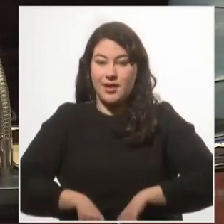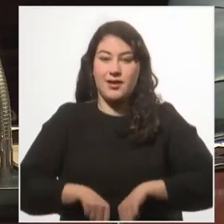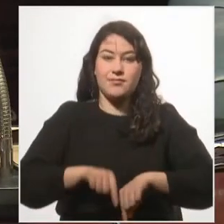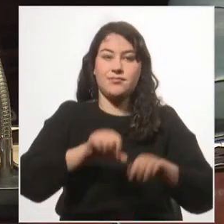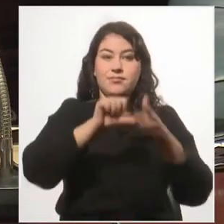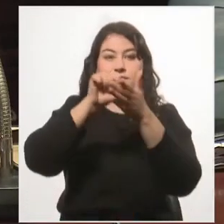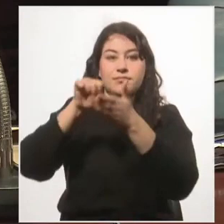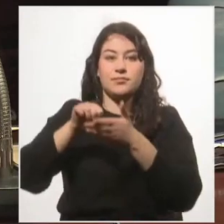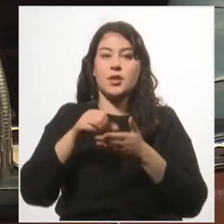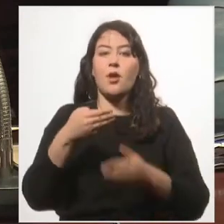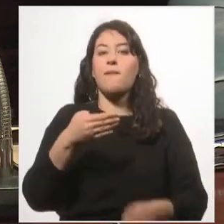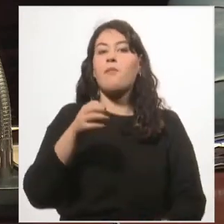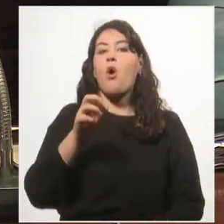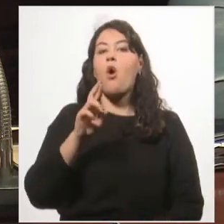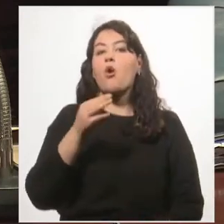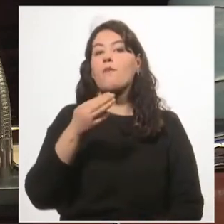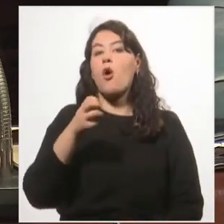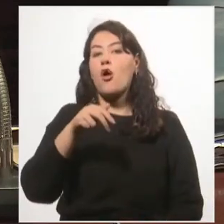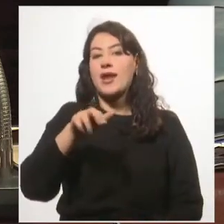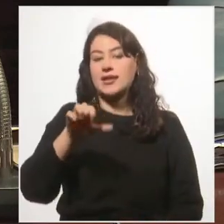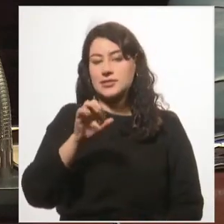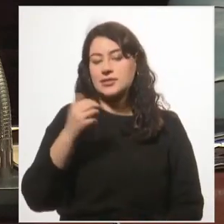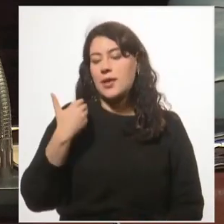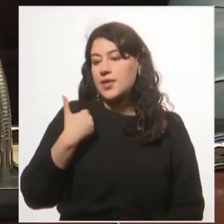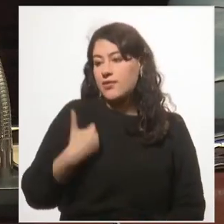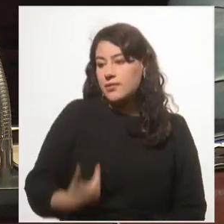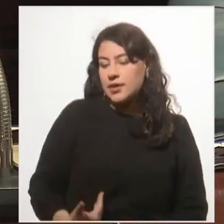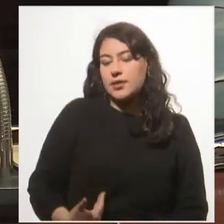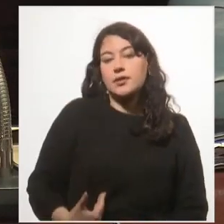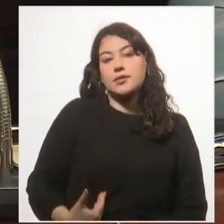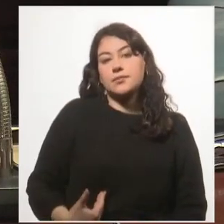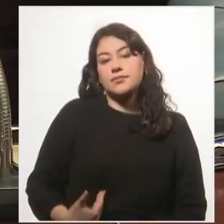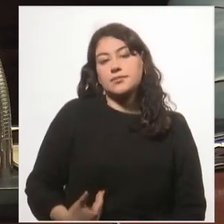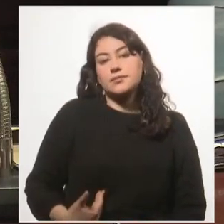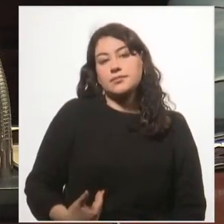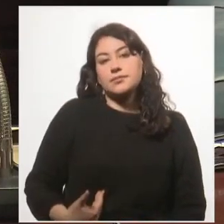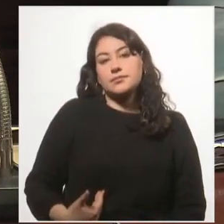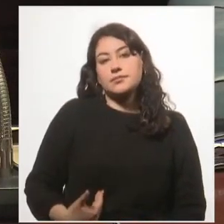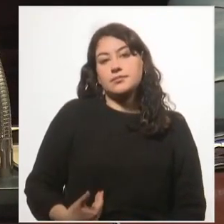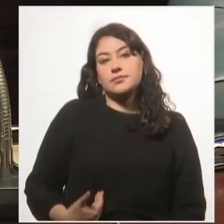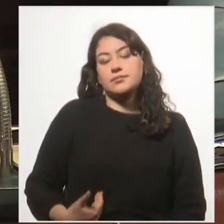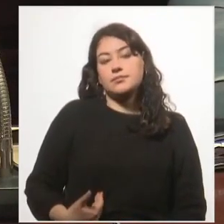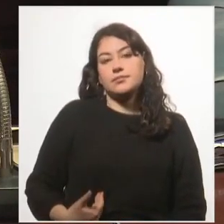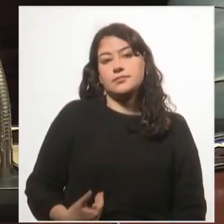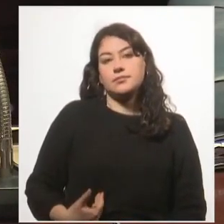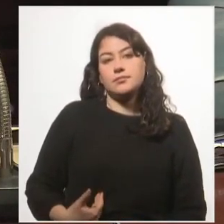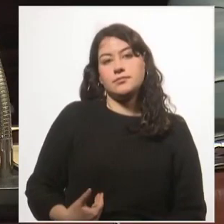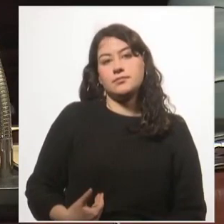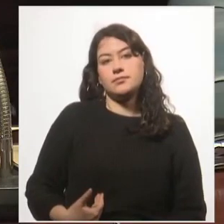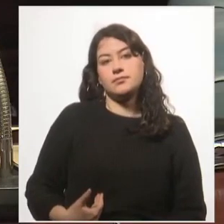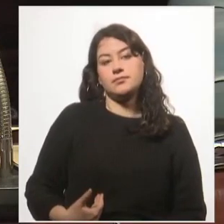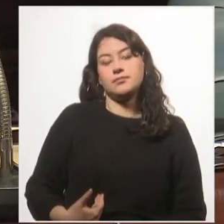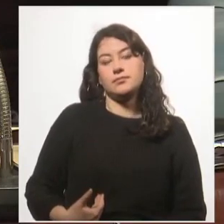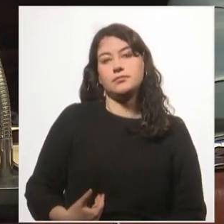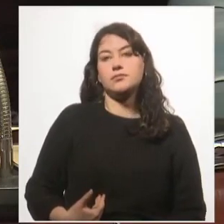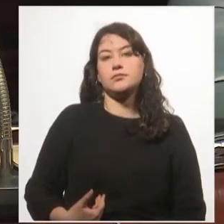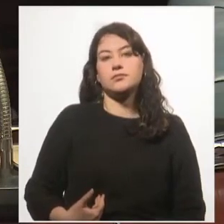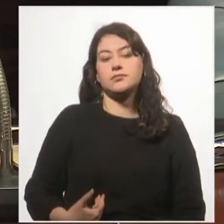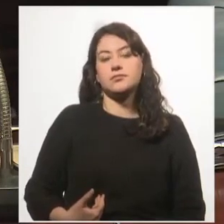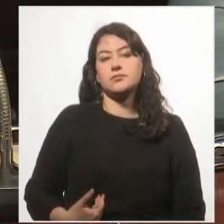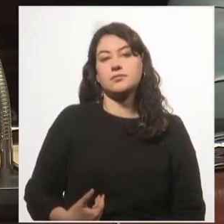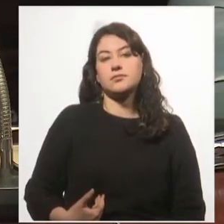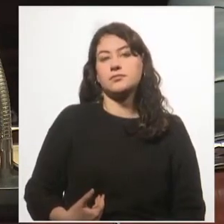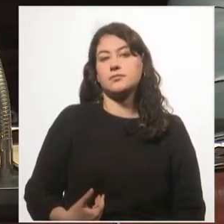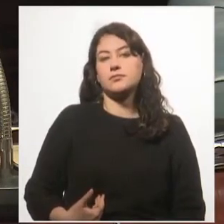Los Borbones lamentablemente permitieron que Cuba